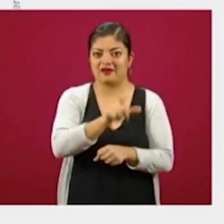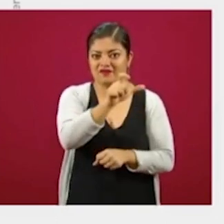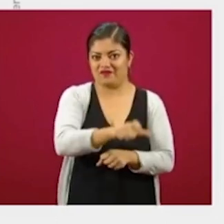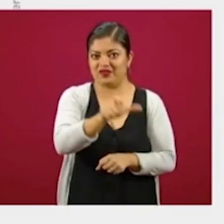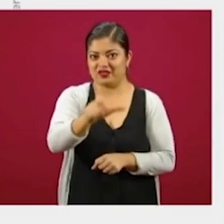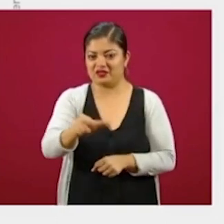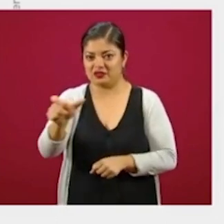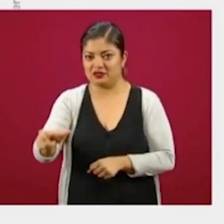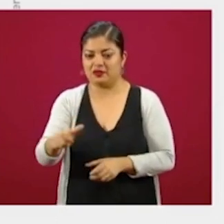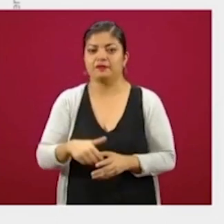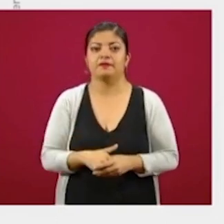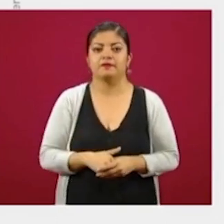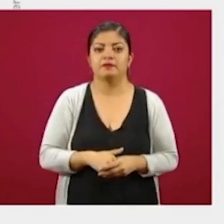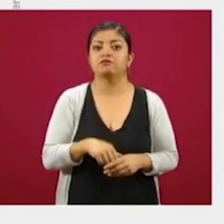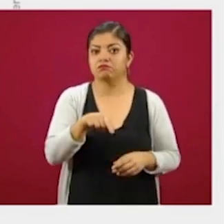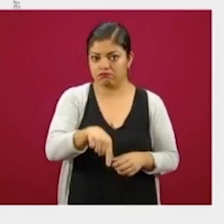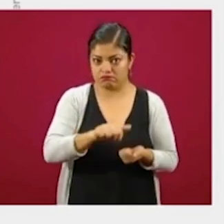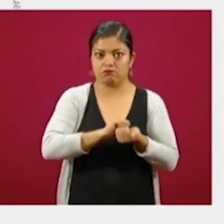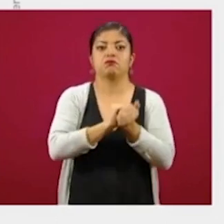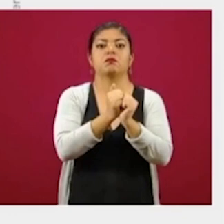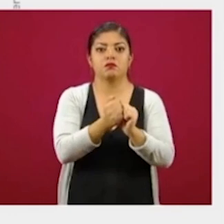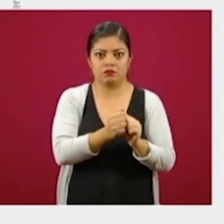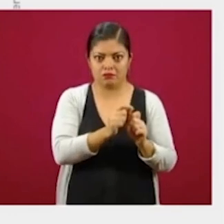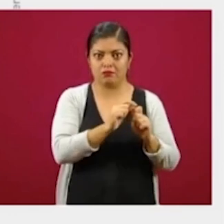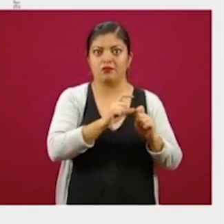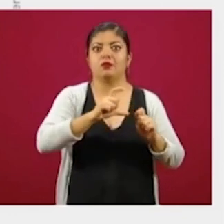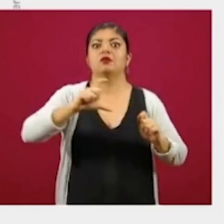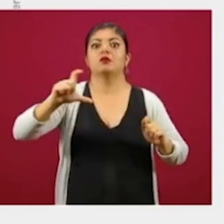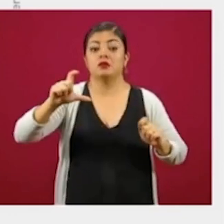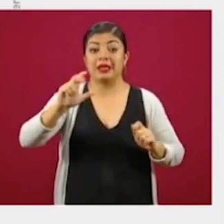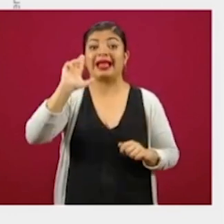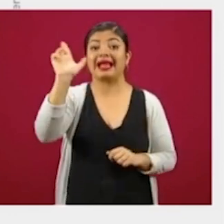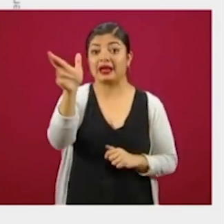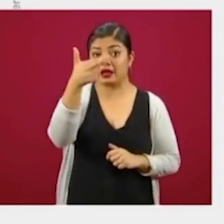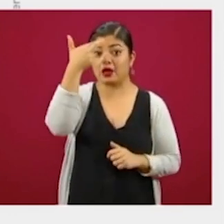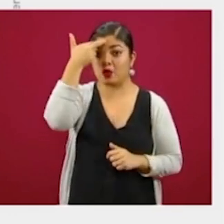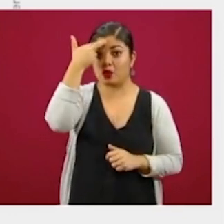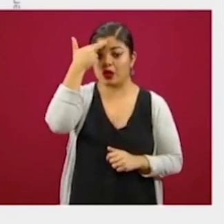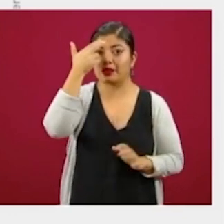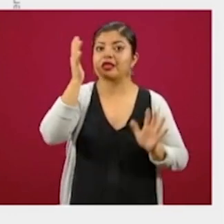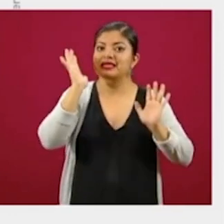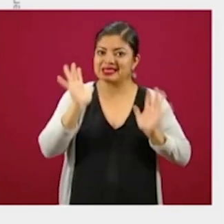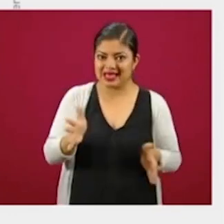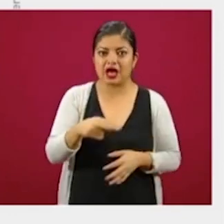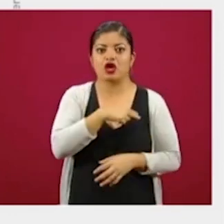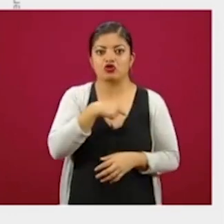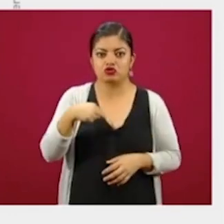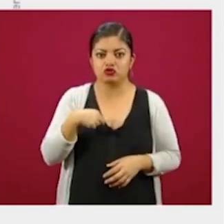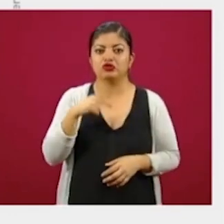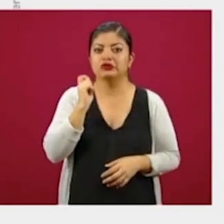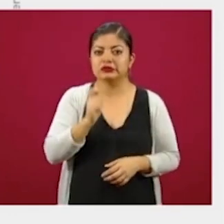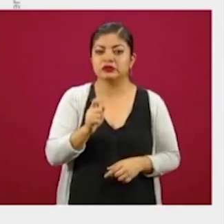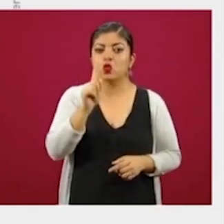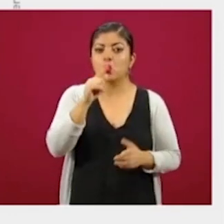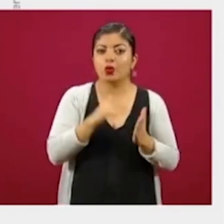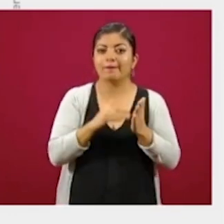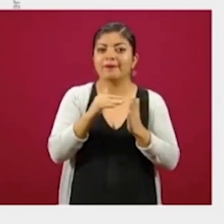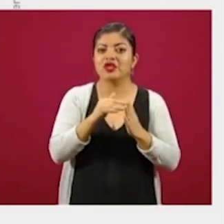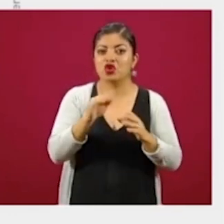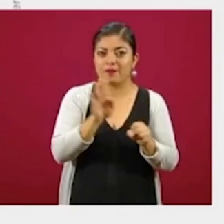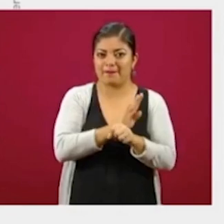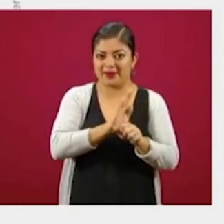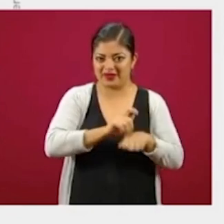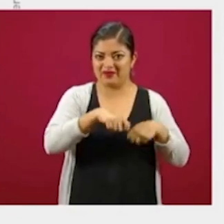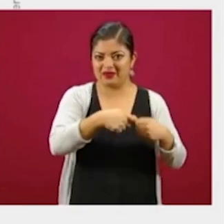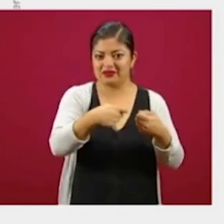Entonces, esto sigue creciendo, recordemos, ya tenemos identificados al millón de beneficiarios, pero